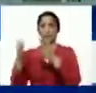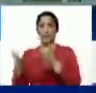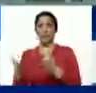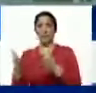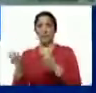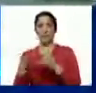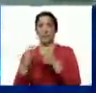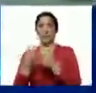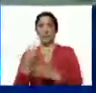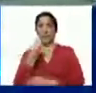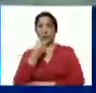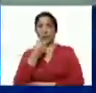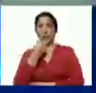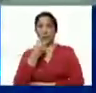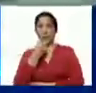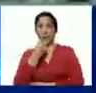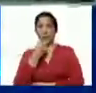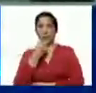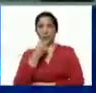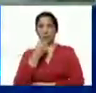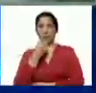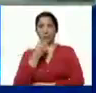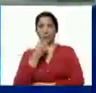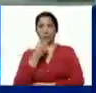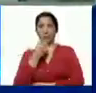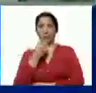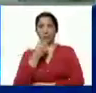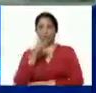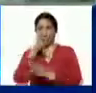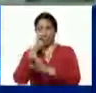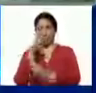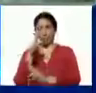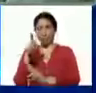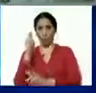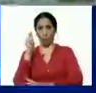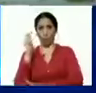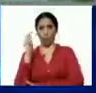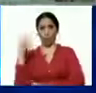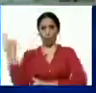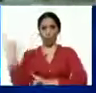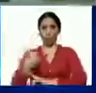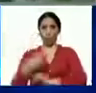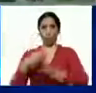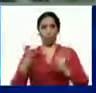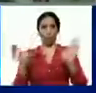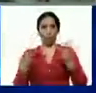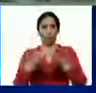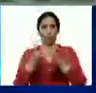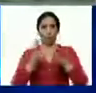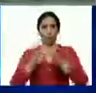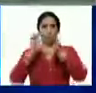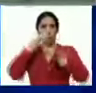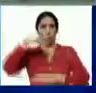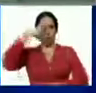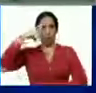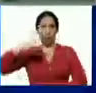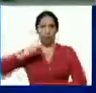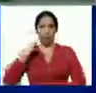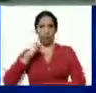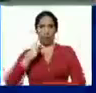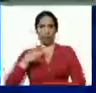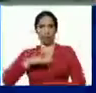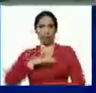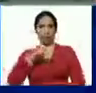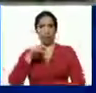para el consumo presidente cumpliendo una vez más su tarea su instrucción todo un equipo la unión cívico-militar aquí estamos